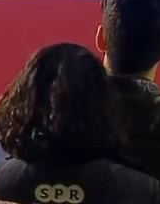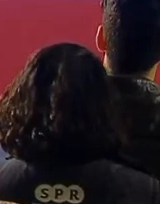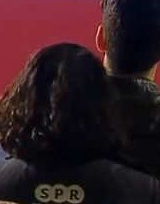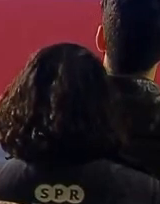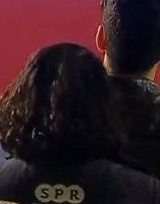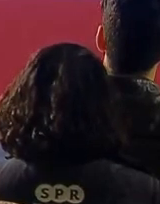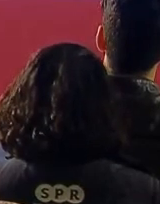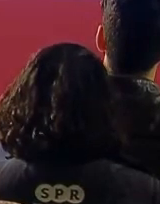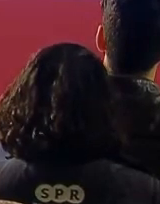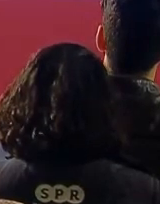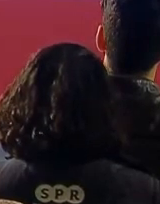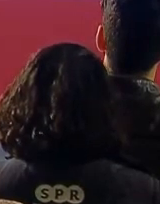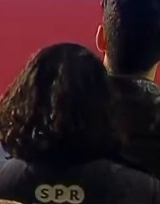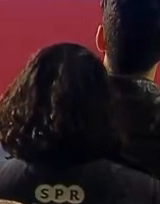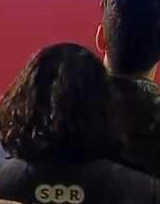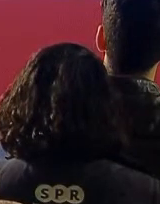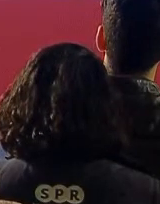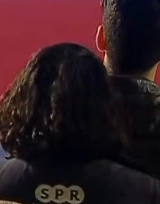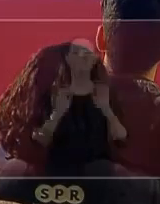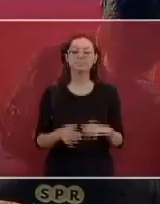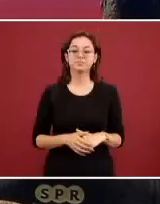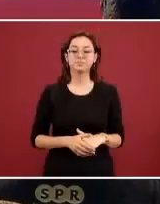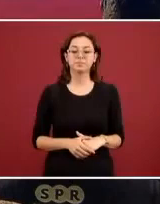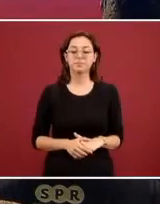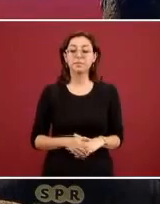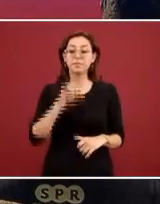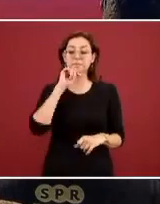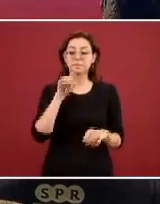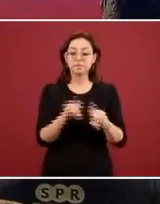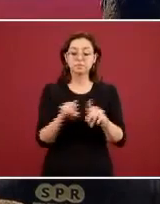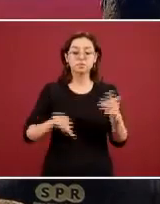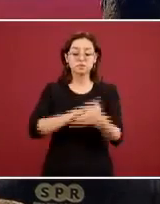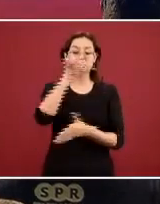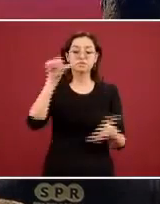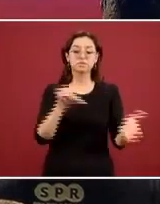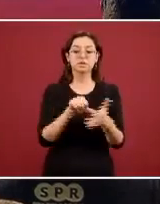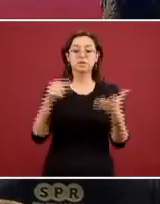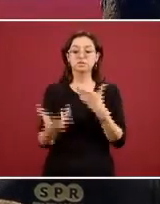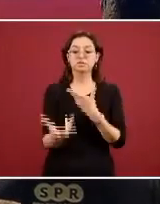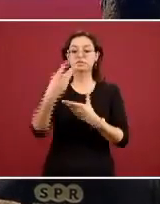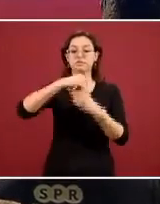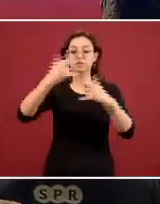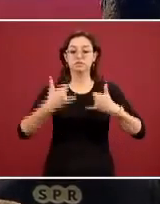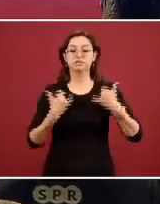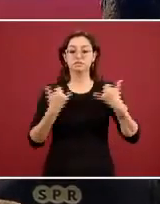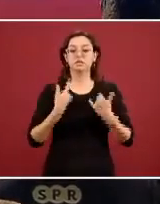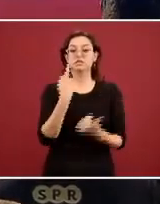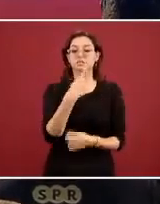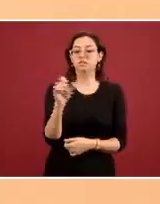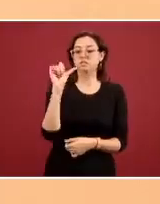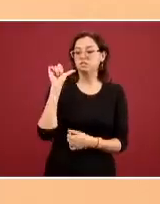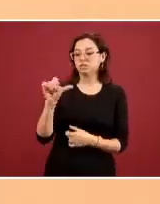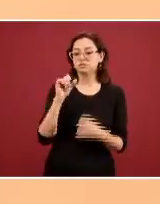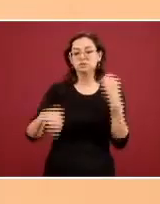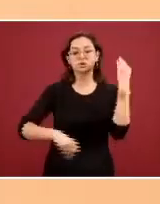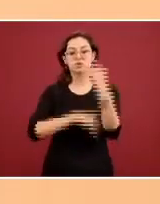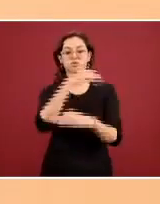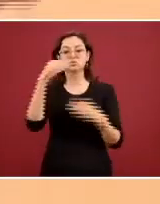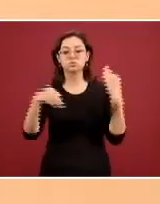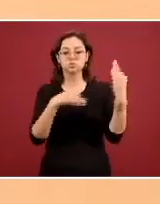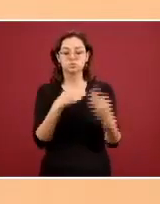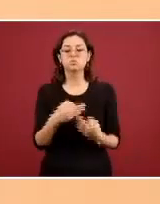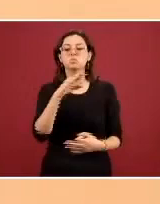y tenemos centros de integración juvenil 116 centros que todos están capacitados